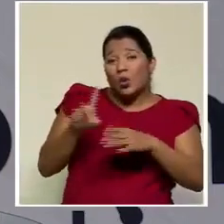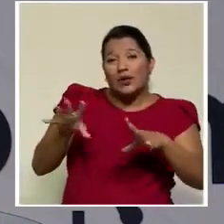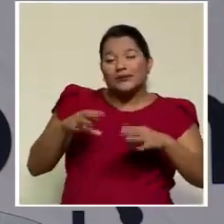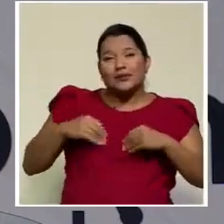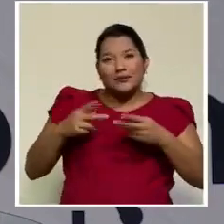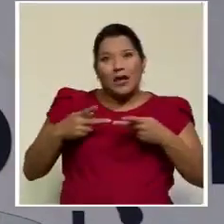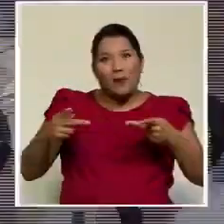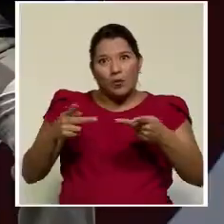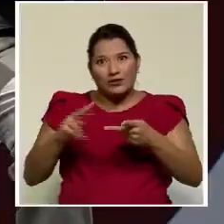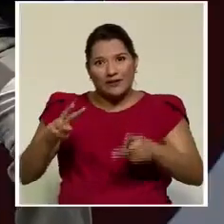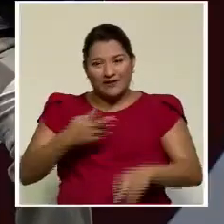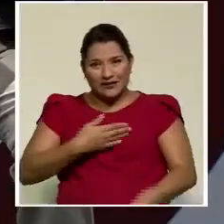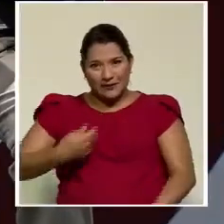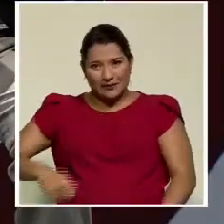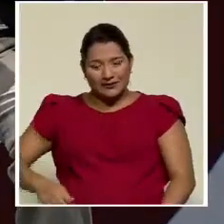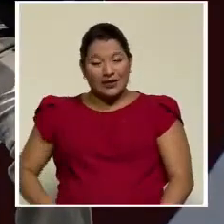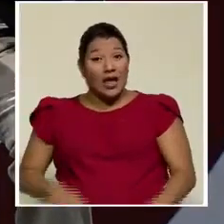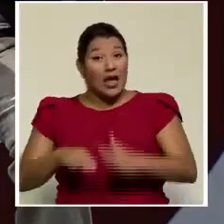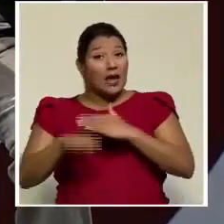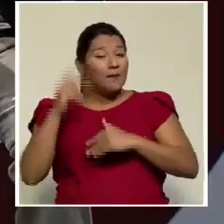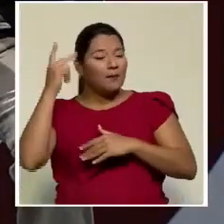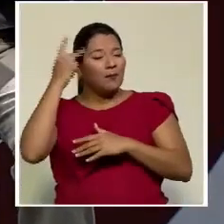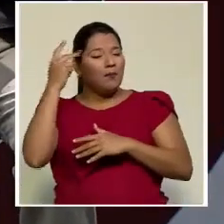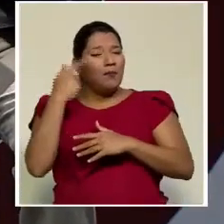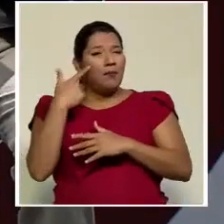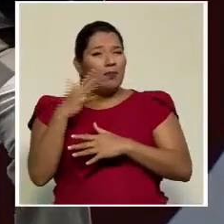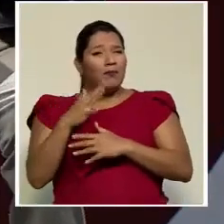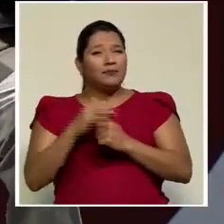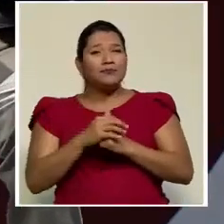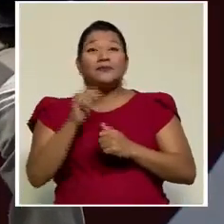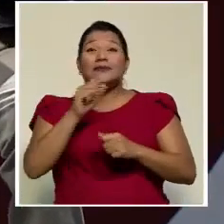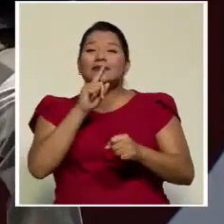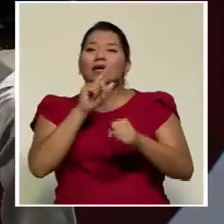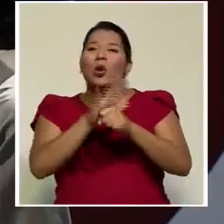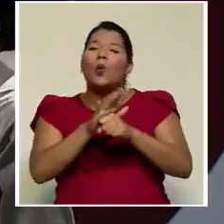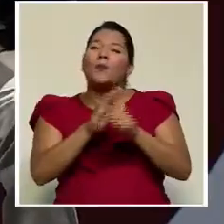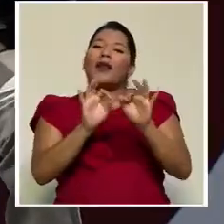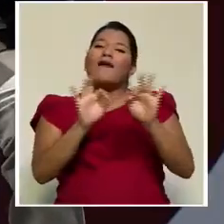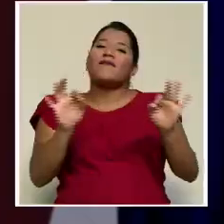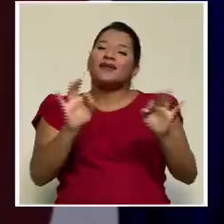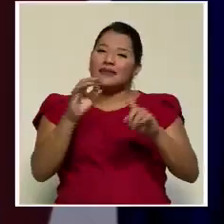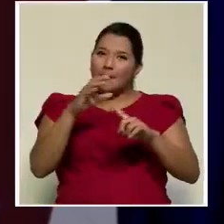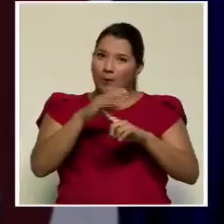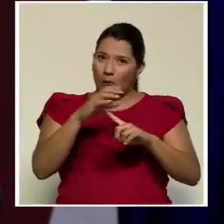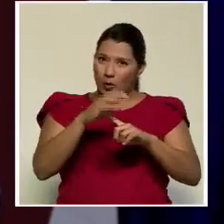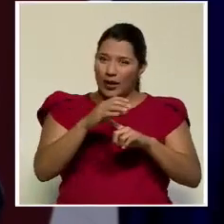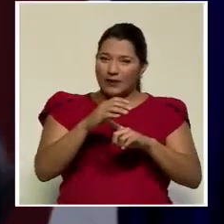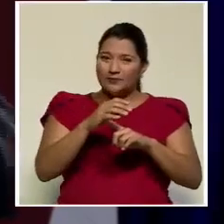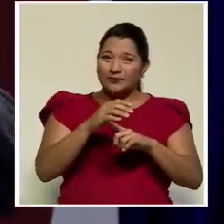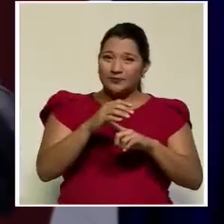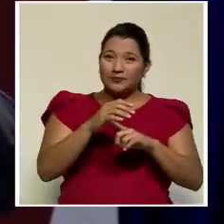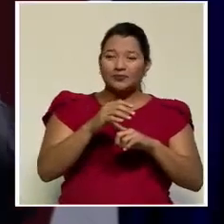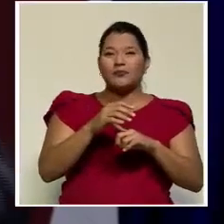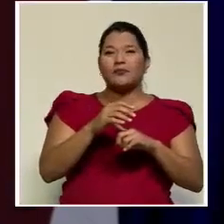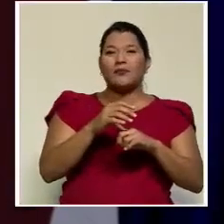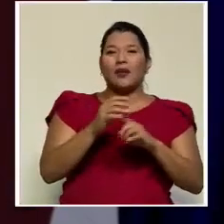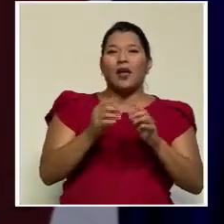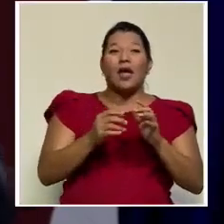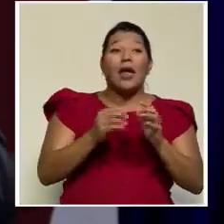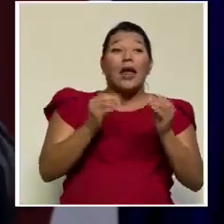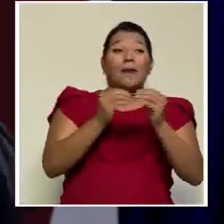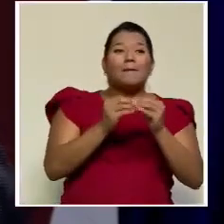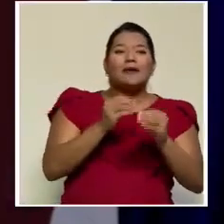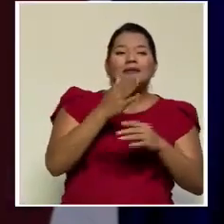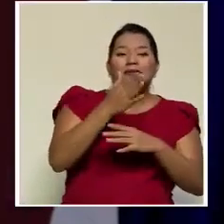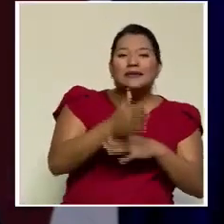En política, Gustavo, parece que se cumple el refrán popular que el más lento despluma una avestruz a